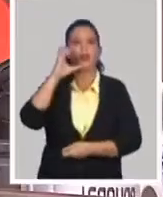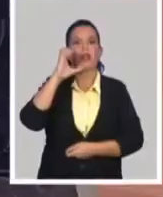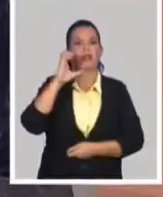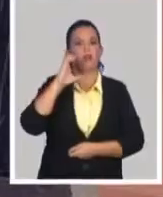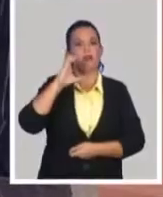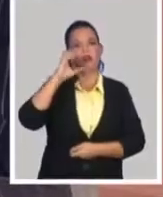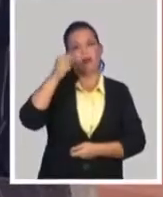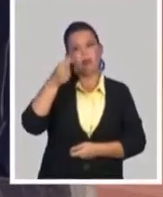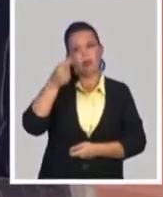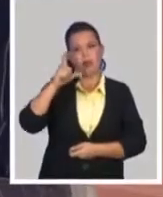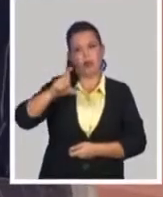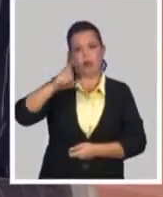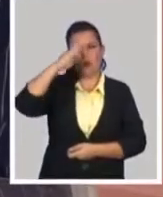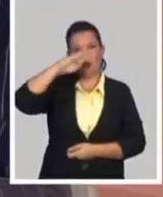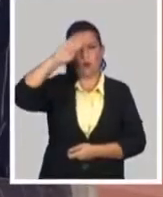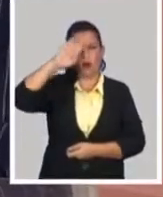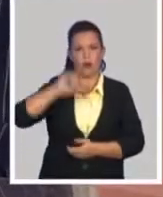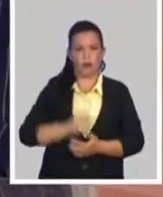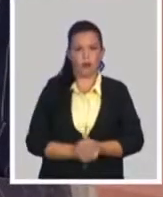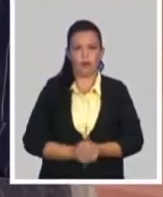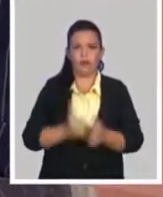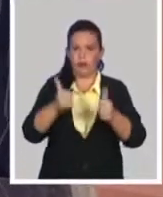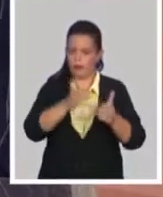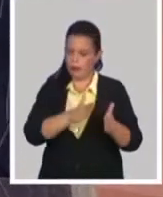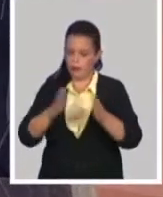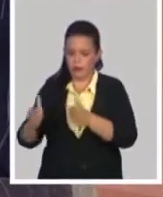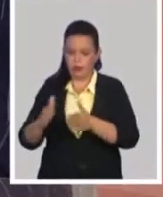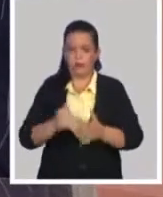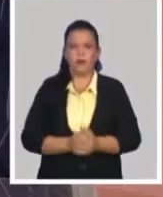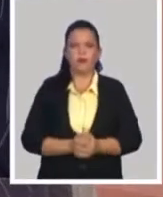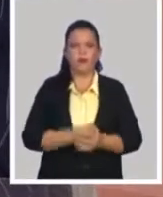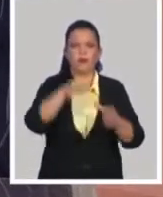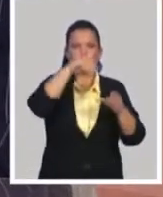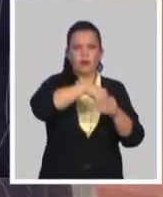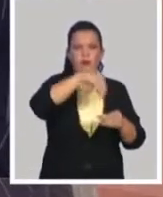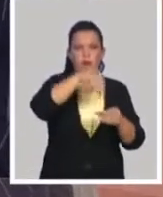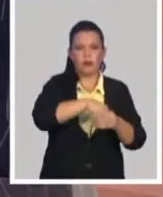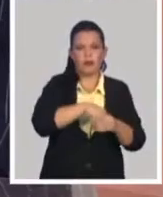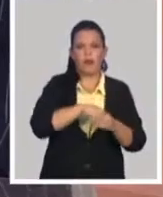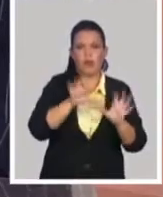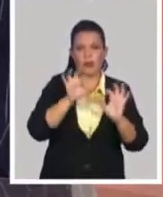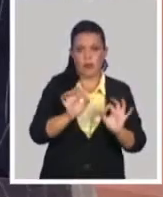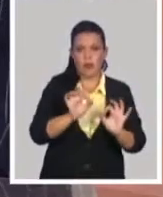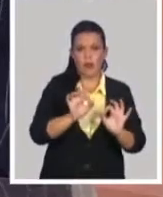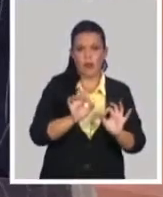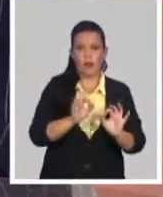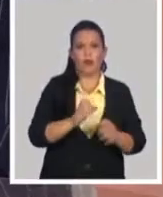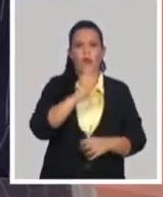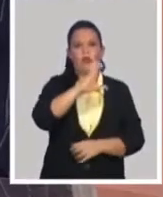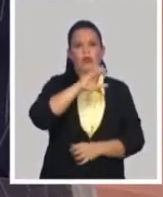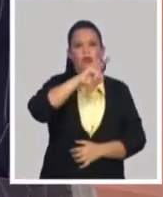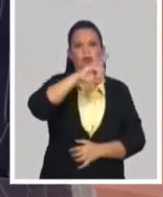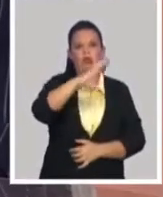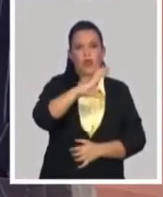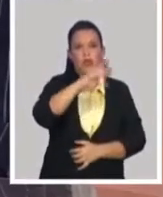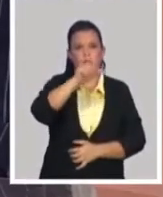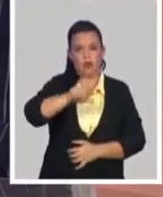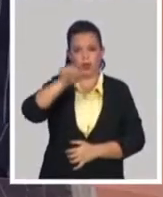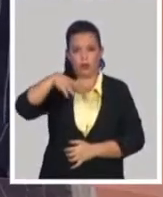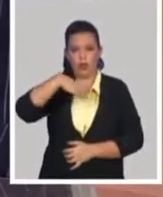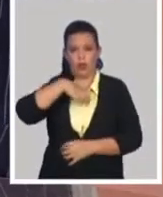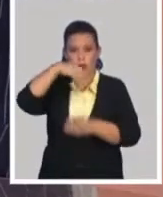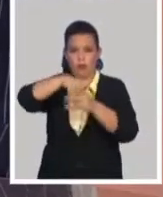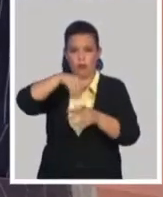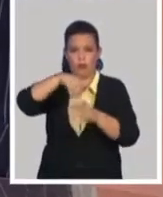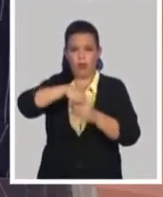Ahora, las cuentas en CUC de personas naturales, estamos hablando de cuentas a las vistas, depósitos a plazo fijo, certificados de